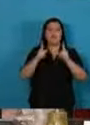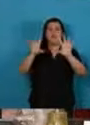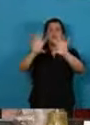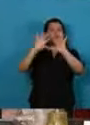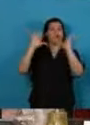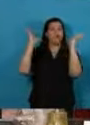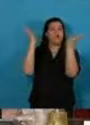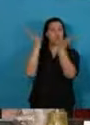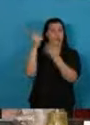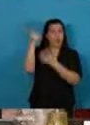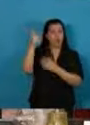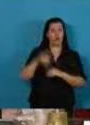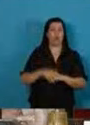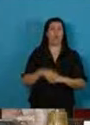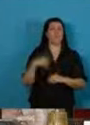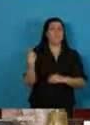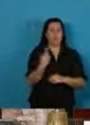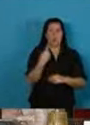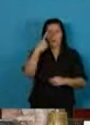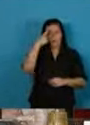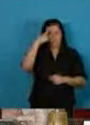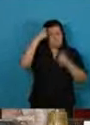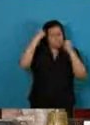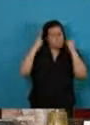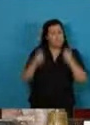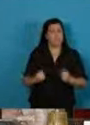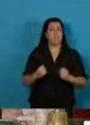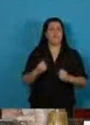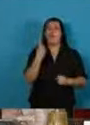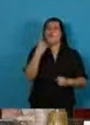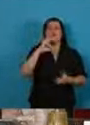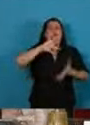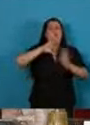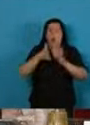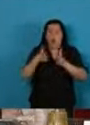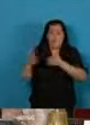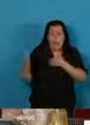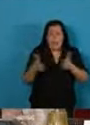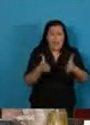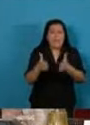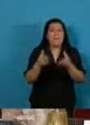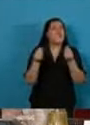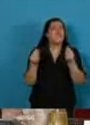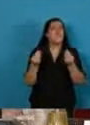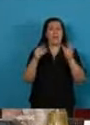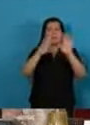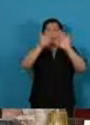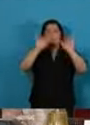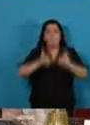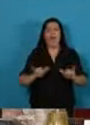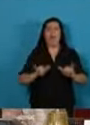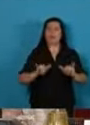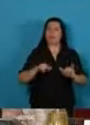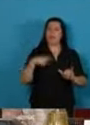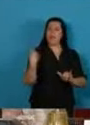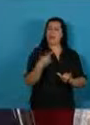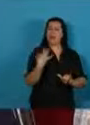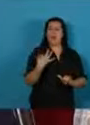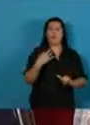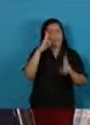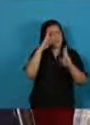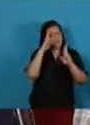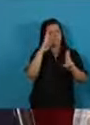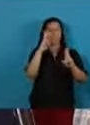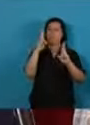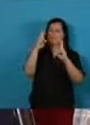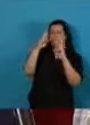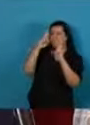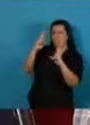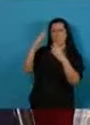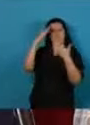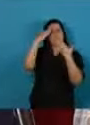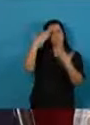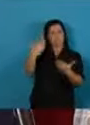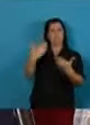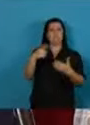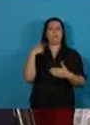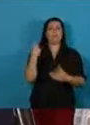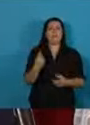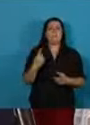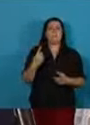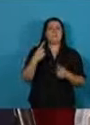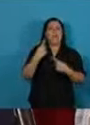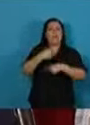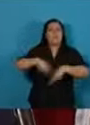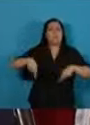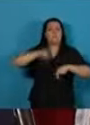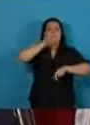y convencidos que el único camino posible es el de la paz y la diplomacia. Honraremos la memoria de quienes